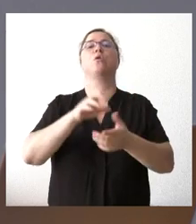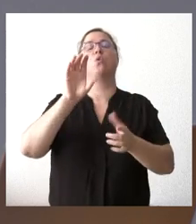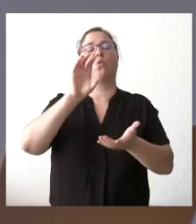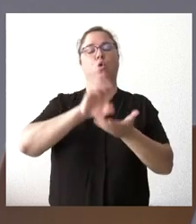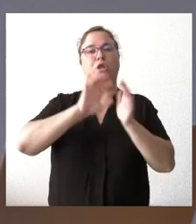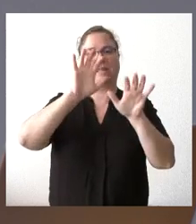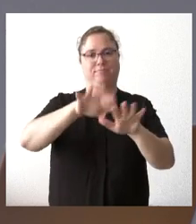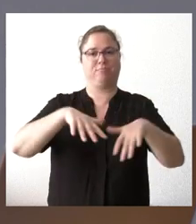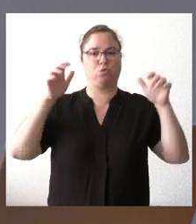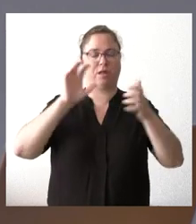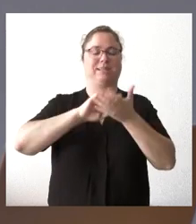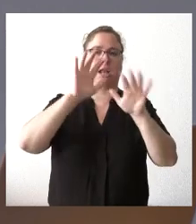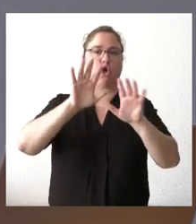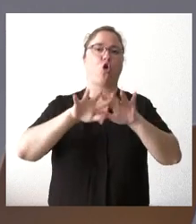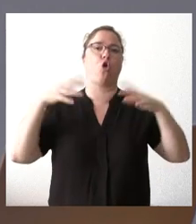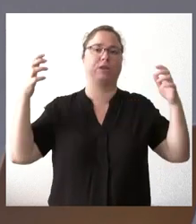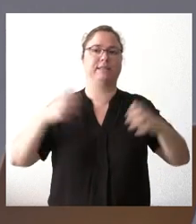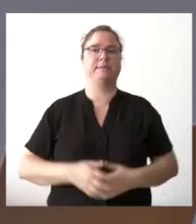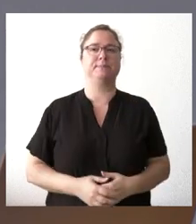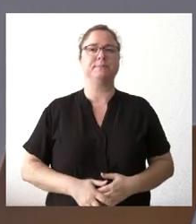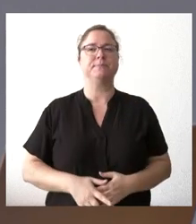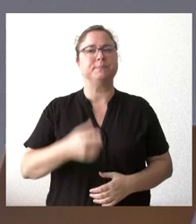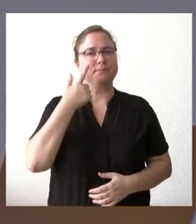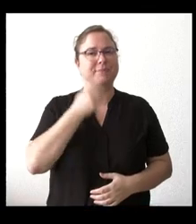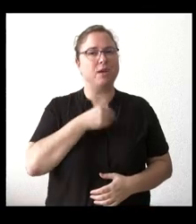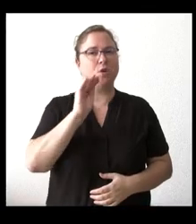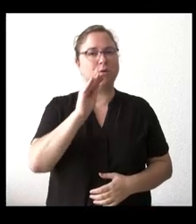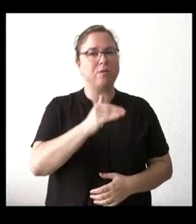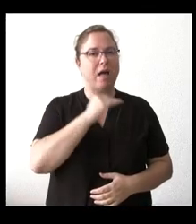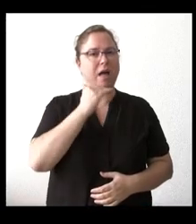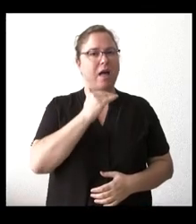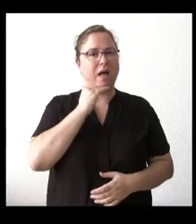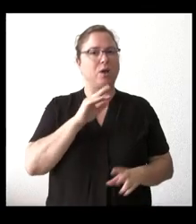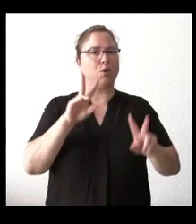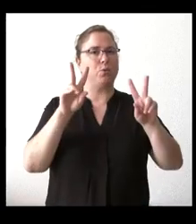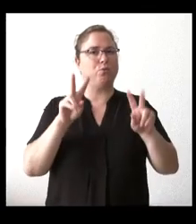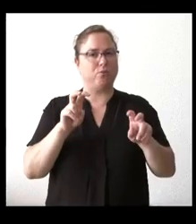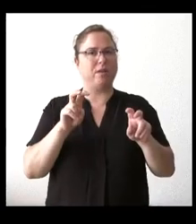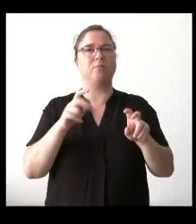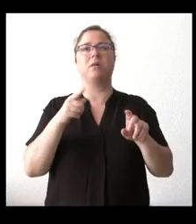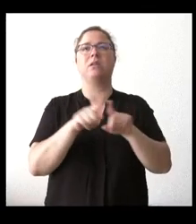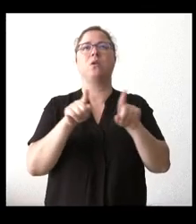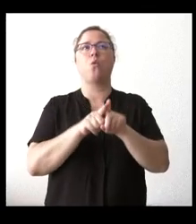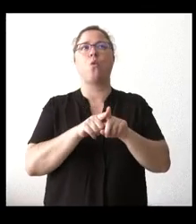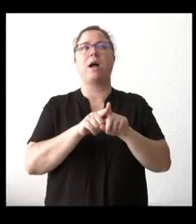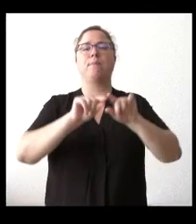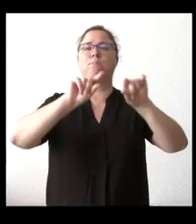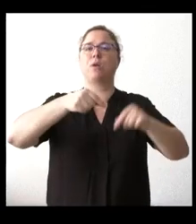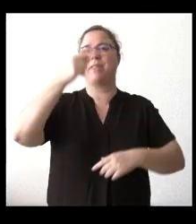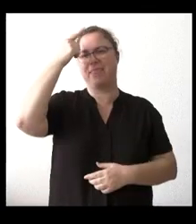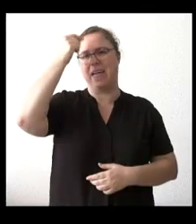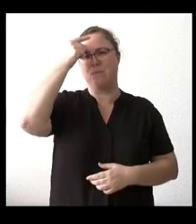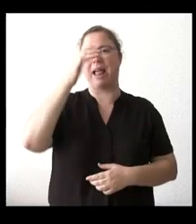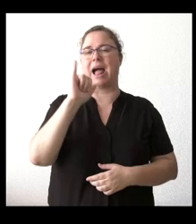Sí, quería preguntarle también, creo que hay otro concierto, no sé si similar al de la zona de la provincia de Ávila, en